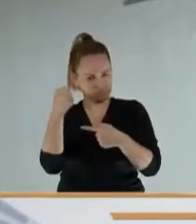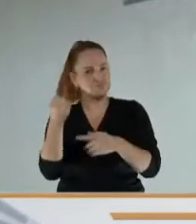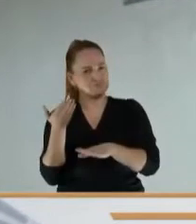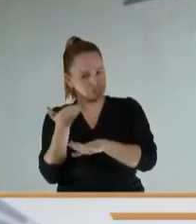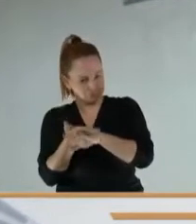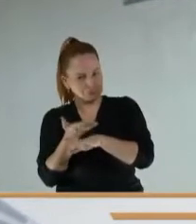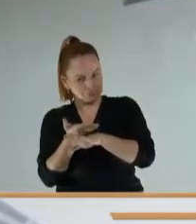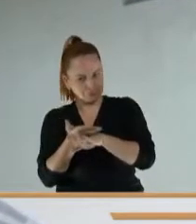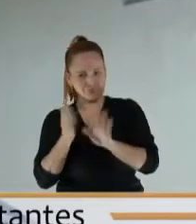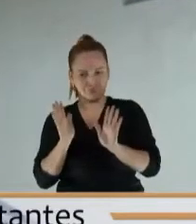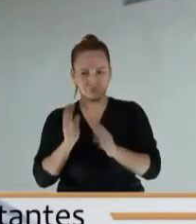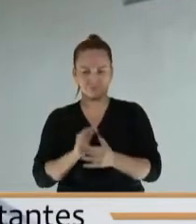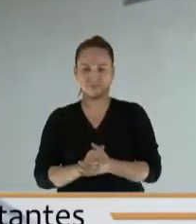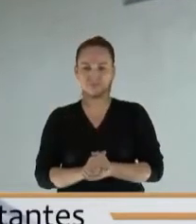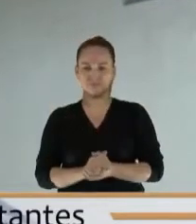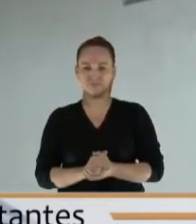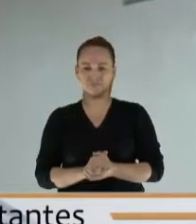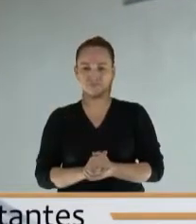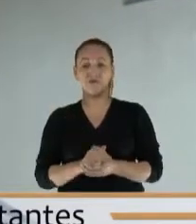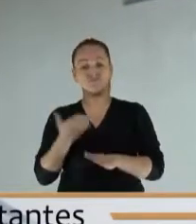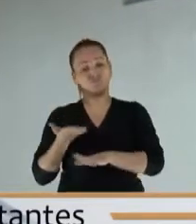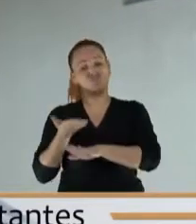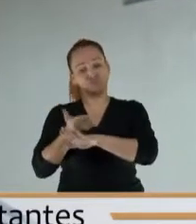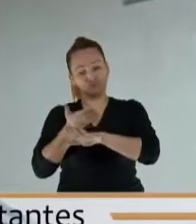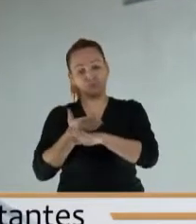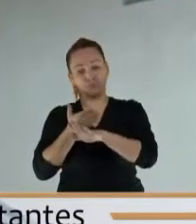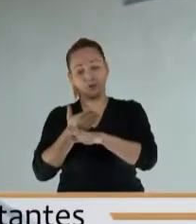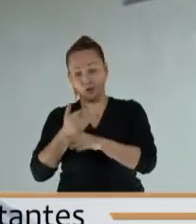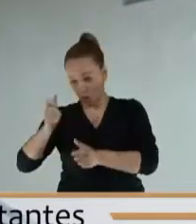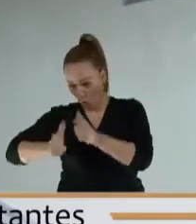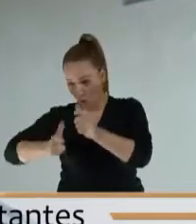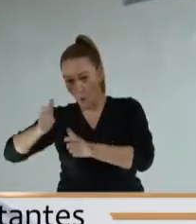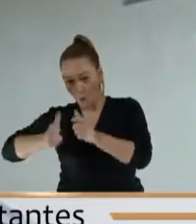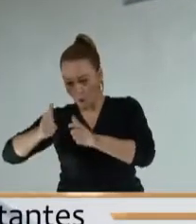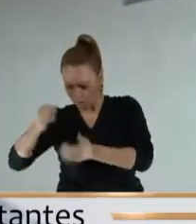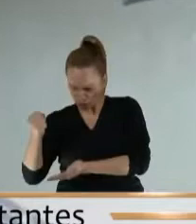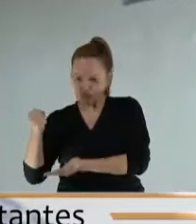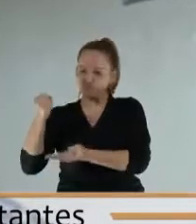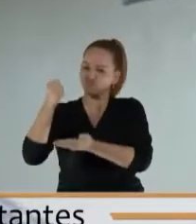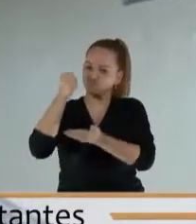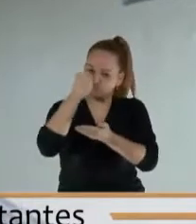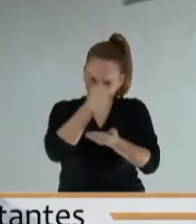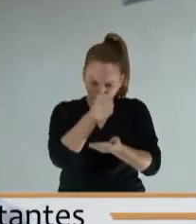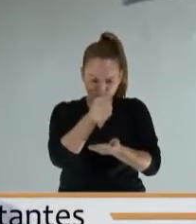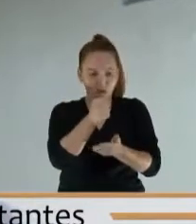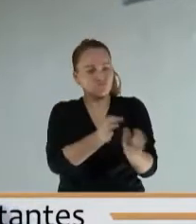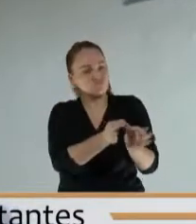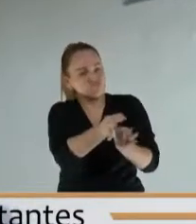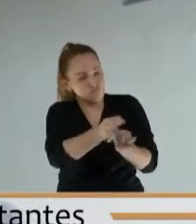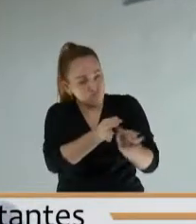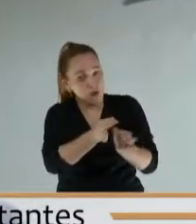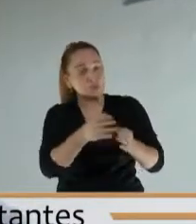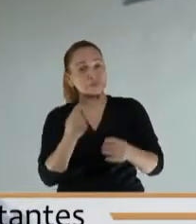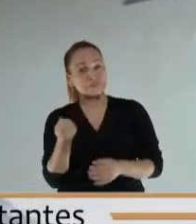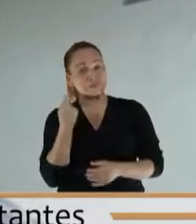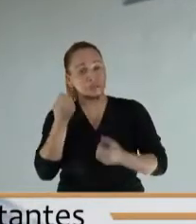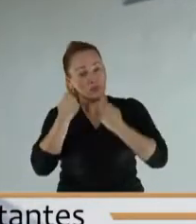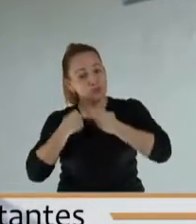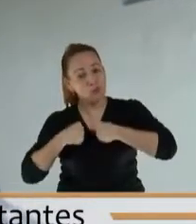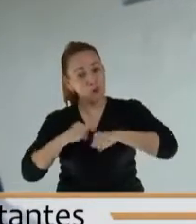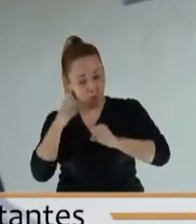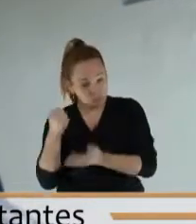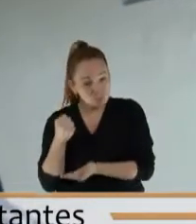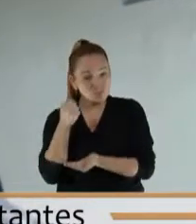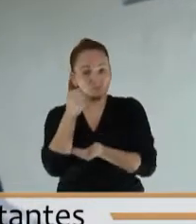haciendo los... que dispone el Congreso para los municipios en regalías, que acabamos de hacer un esfuerzo y entregarles recursos